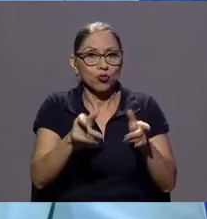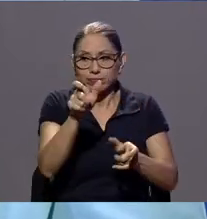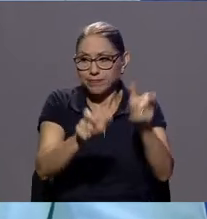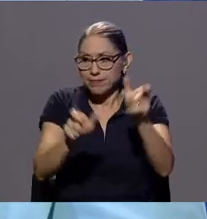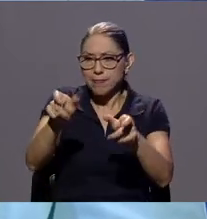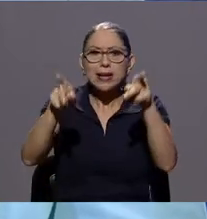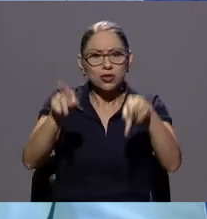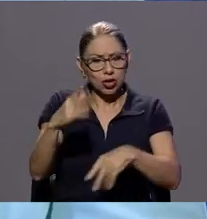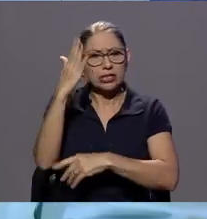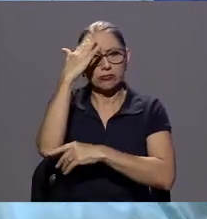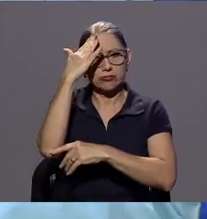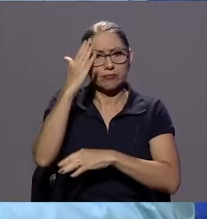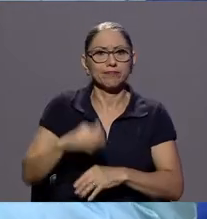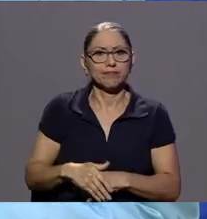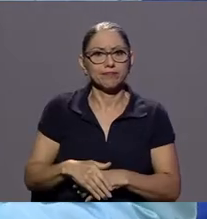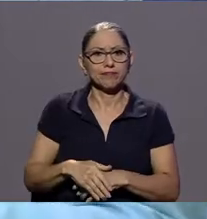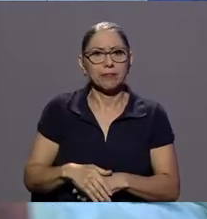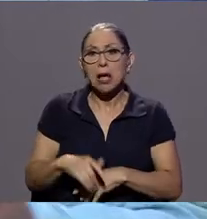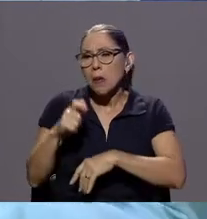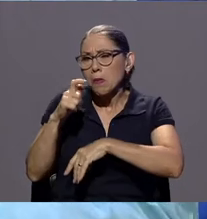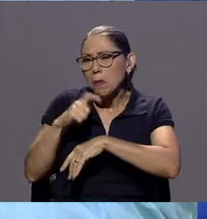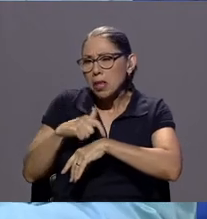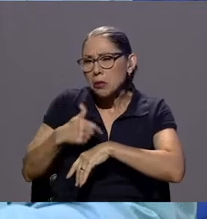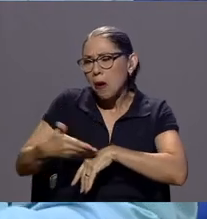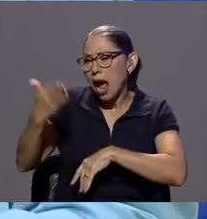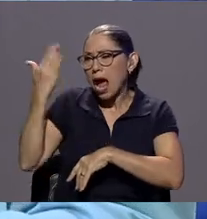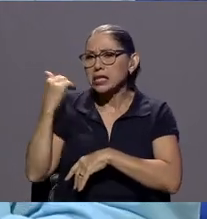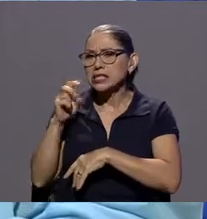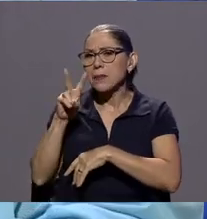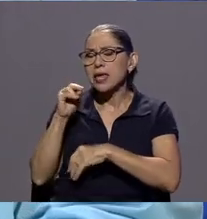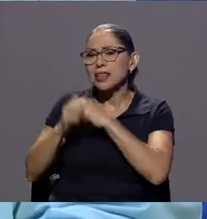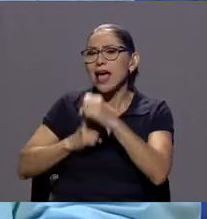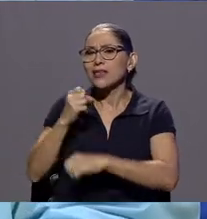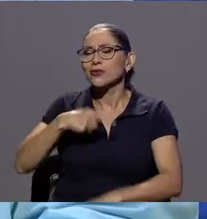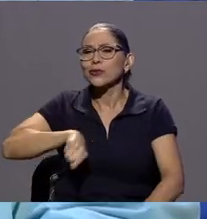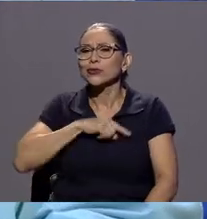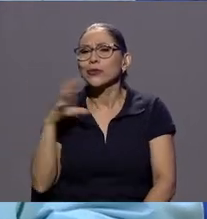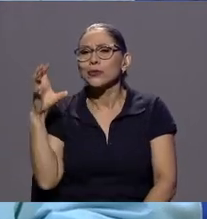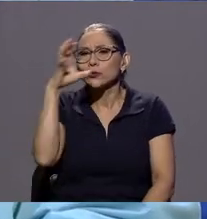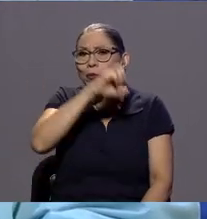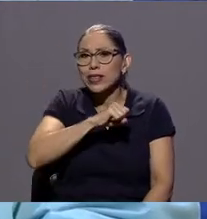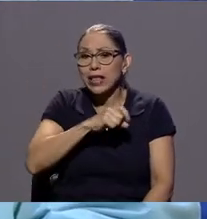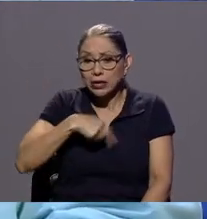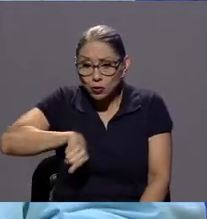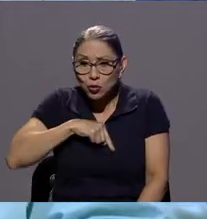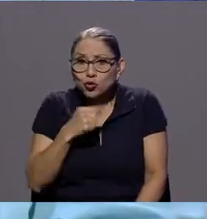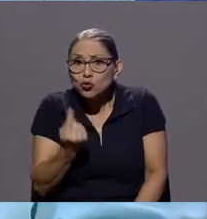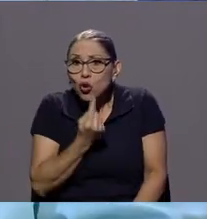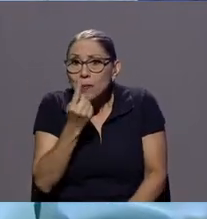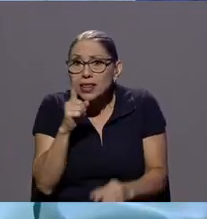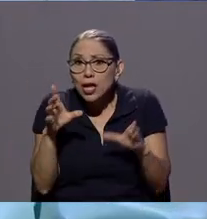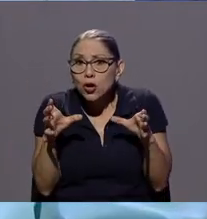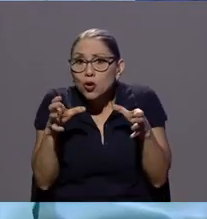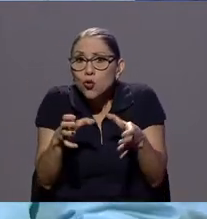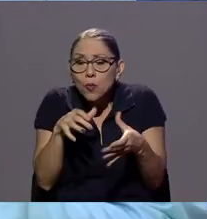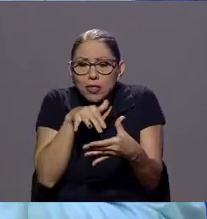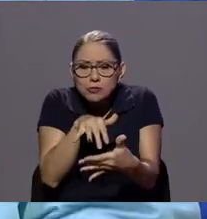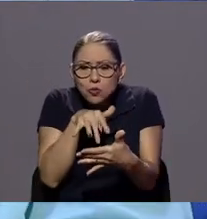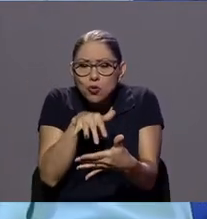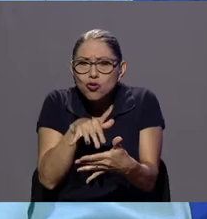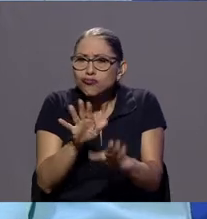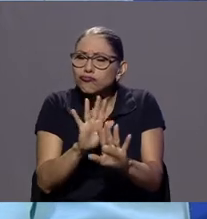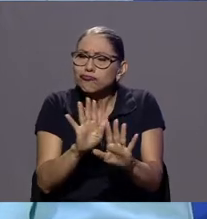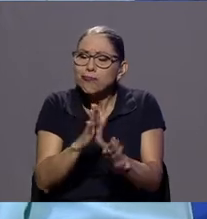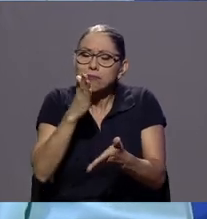población en algún punto nos dimos cuenta hace 20 años que no podíamos seguir siendo solo un grupo de estudios sino que teníamos que pasar a la